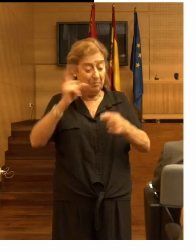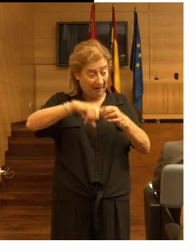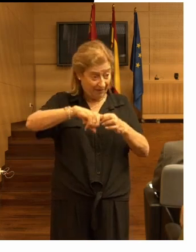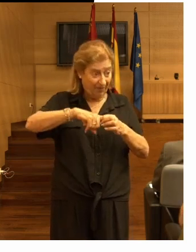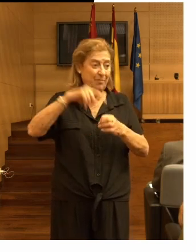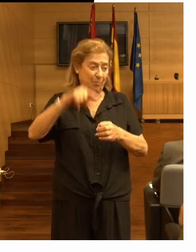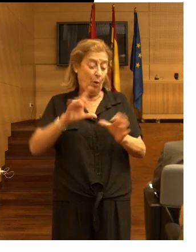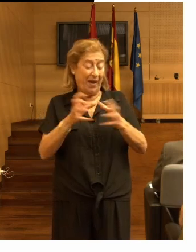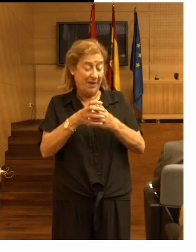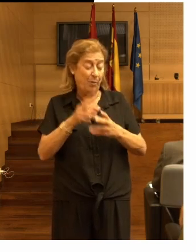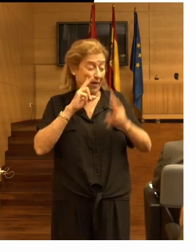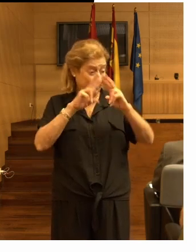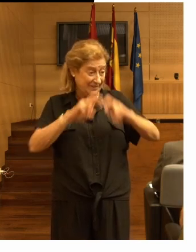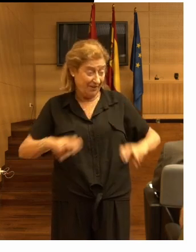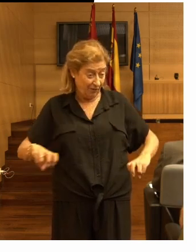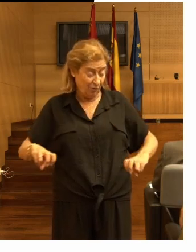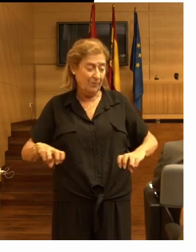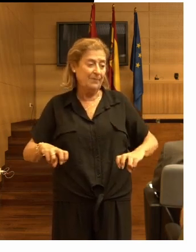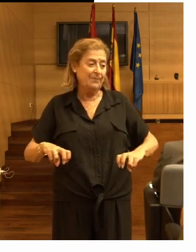en el equipo de investigación